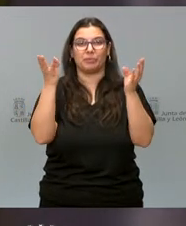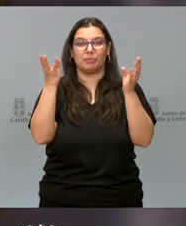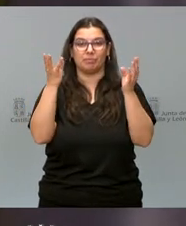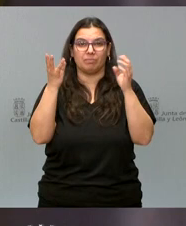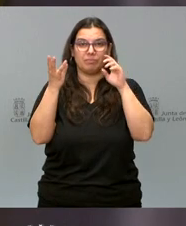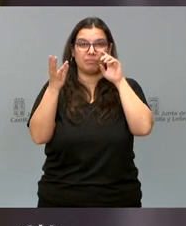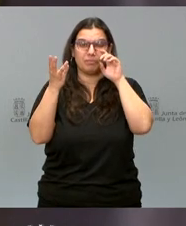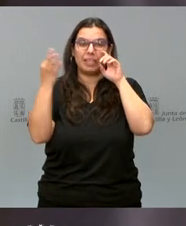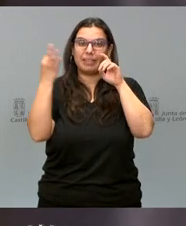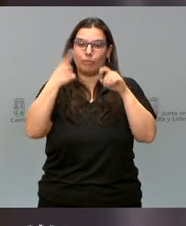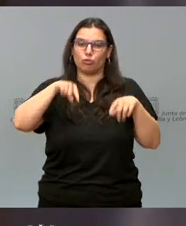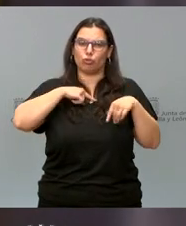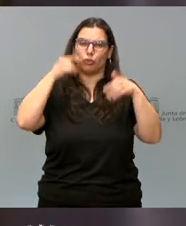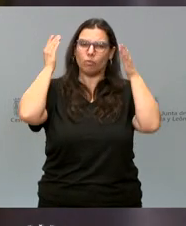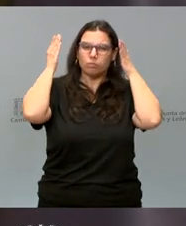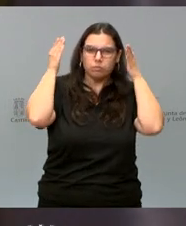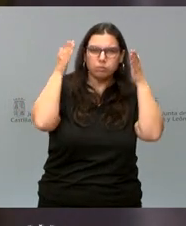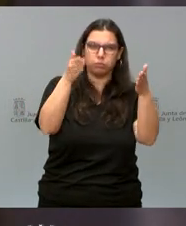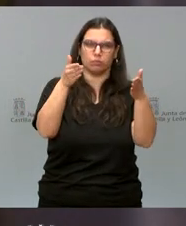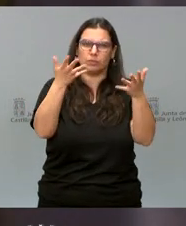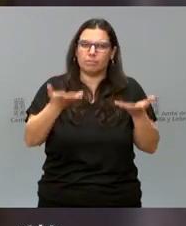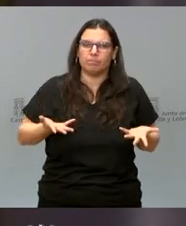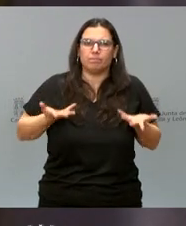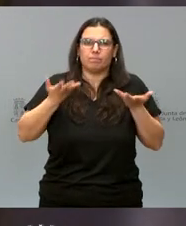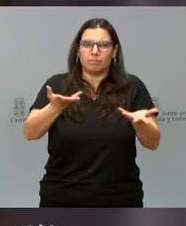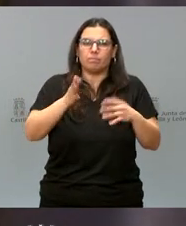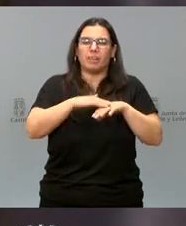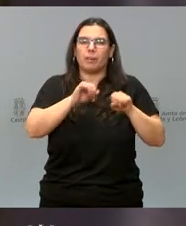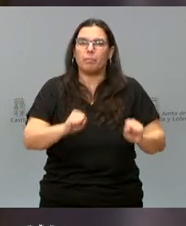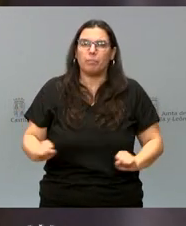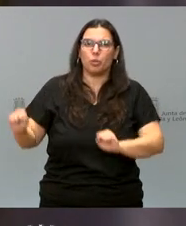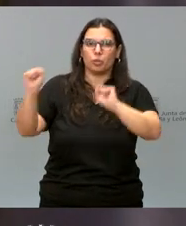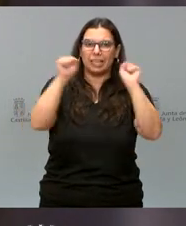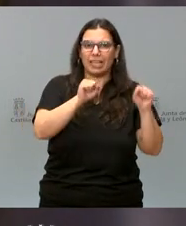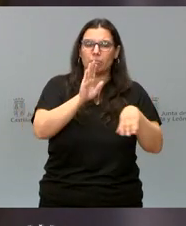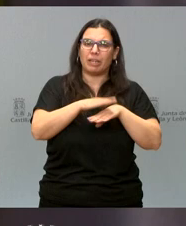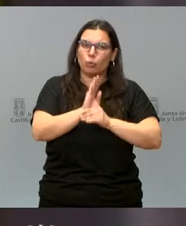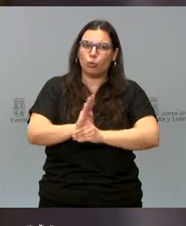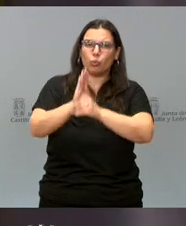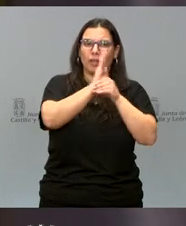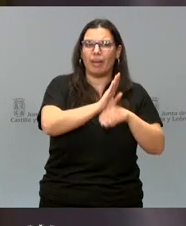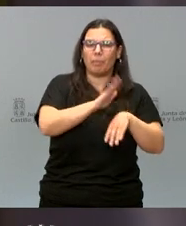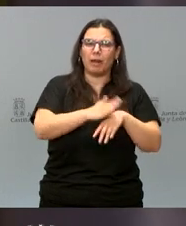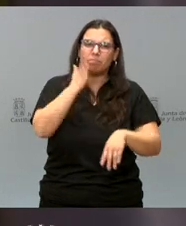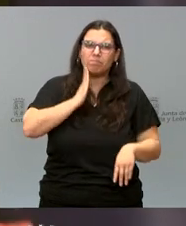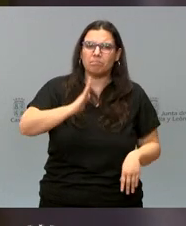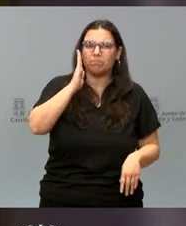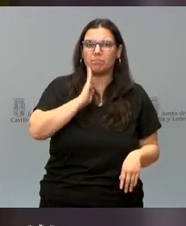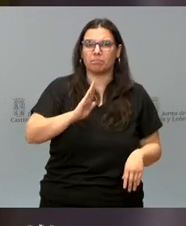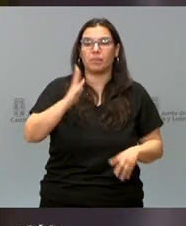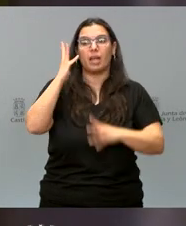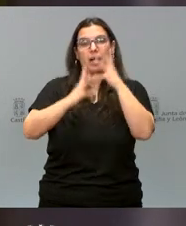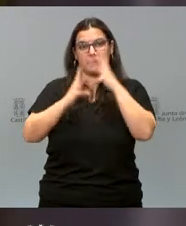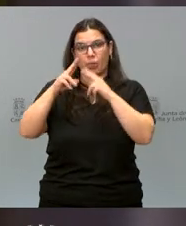tenemos que volcarnos para protegerlas, para cuidarlas, para mimarlas desde las